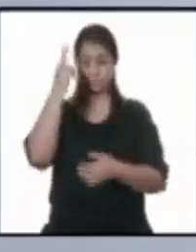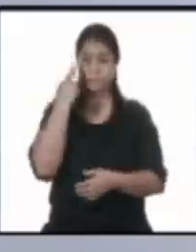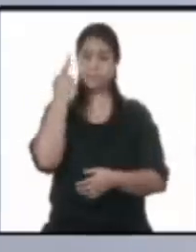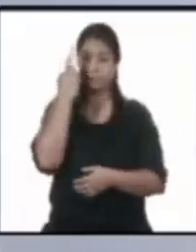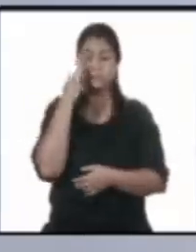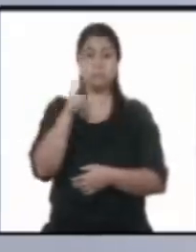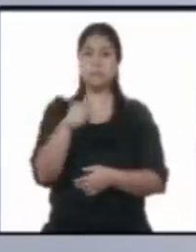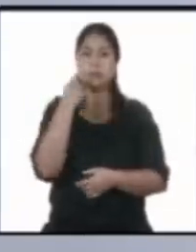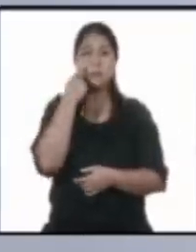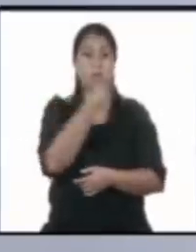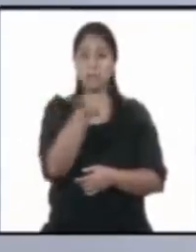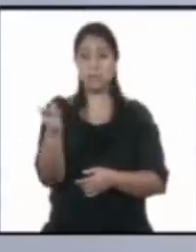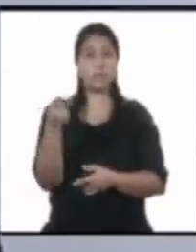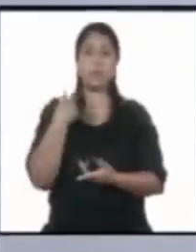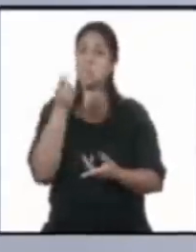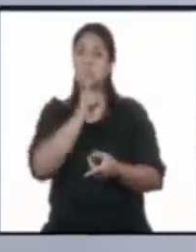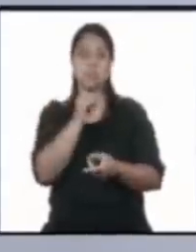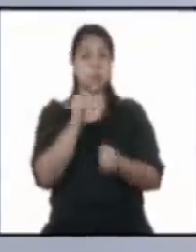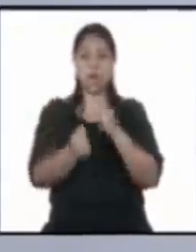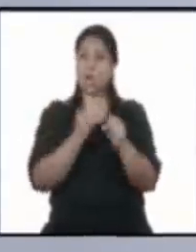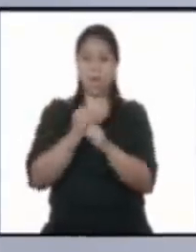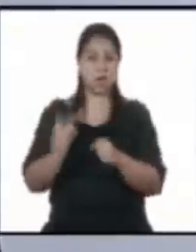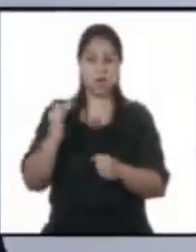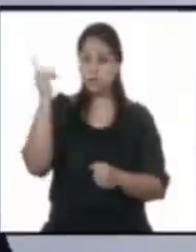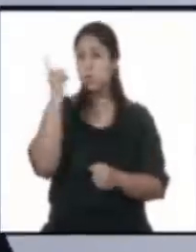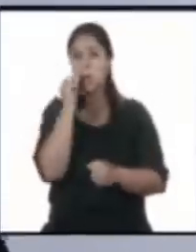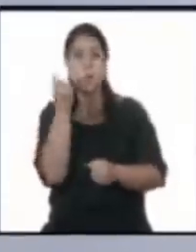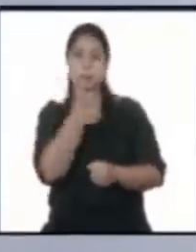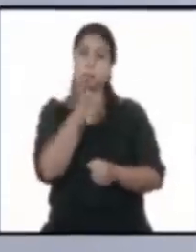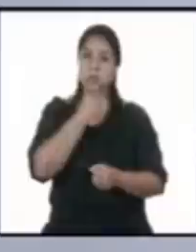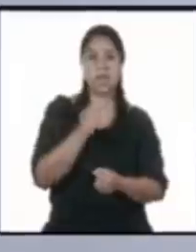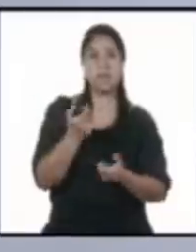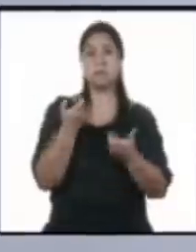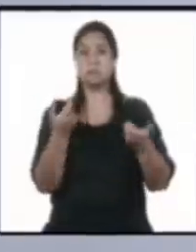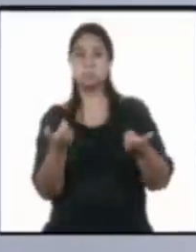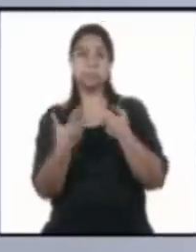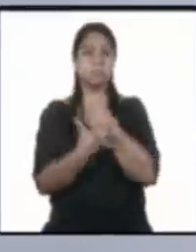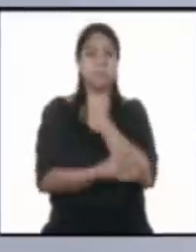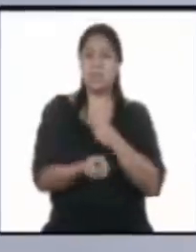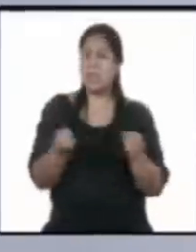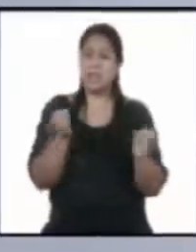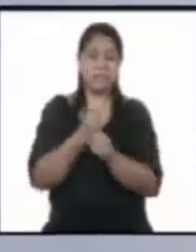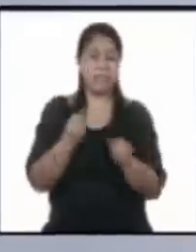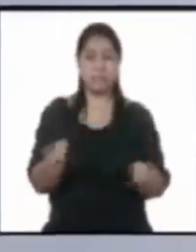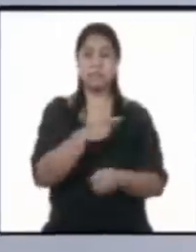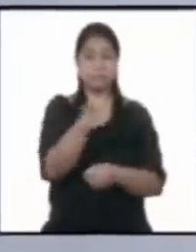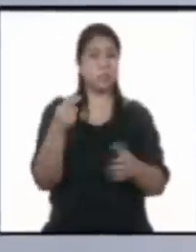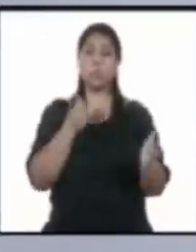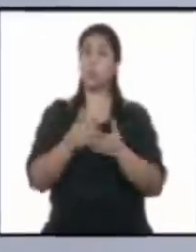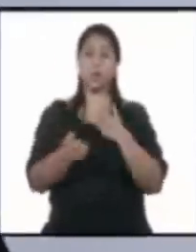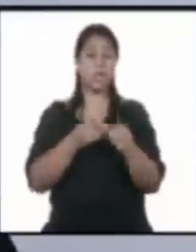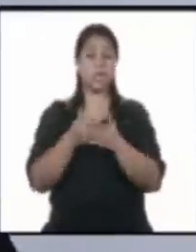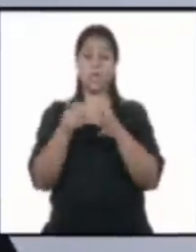no distingue edad, género, condición física ni estatus social, y que definitivamente puede afectar a cualquier